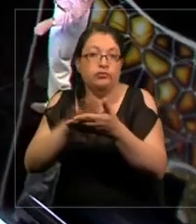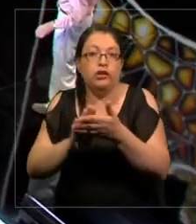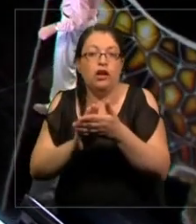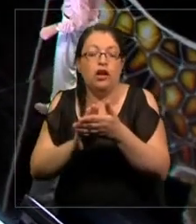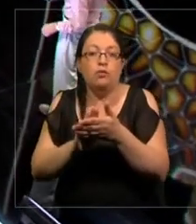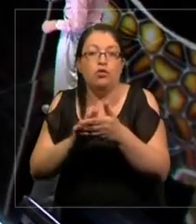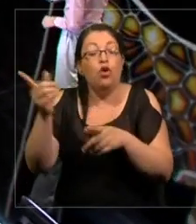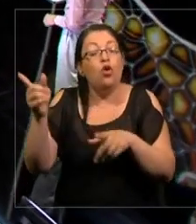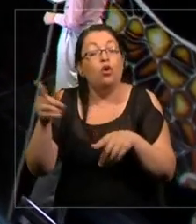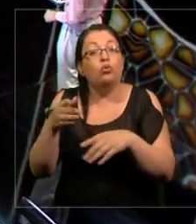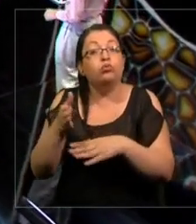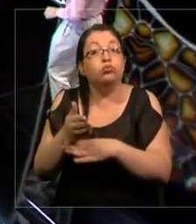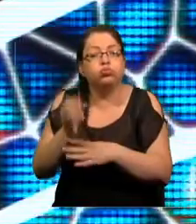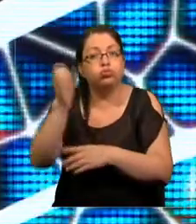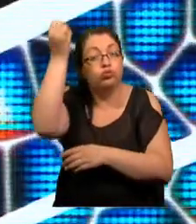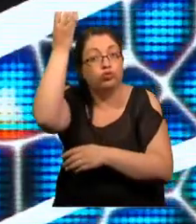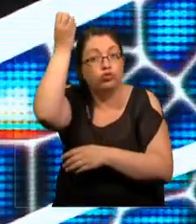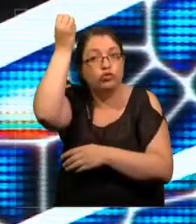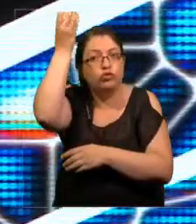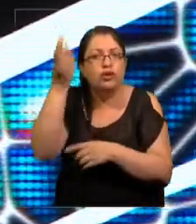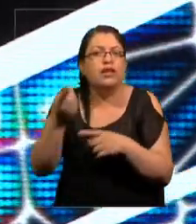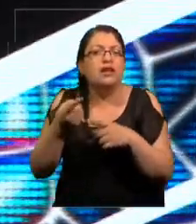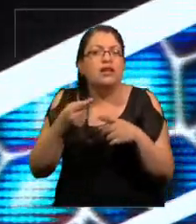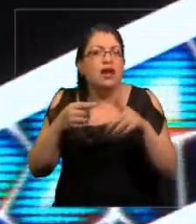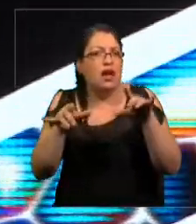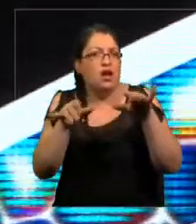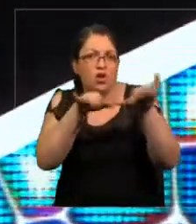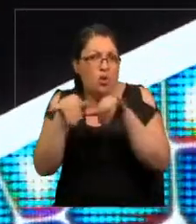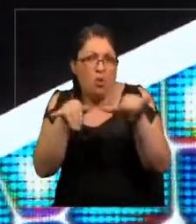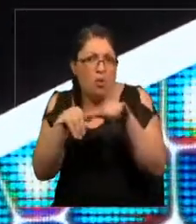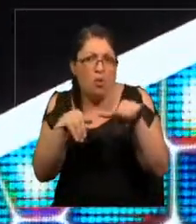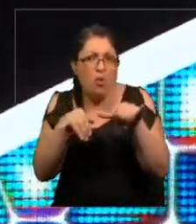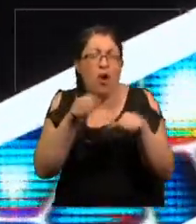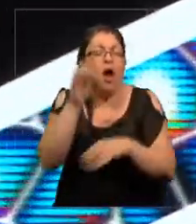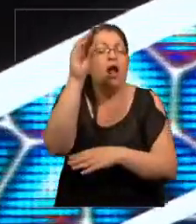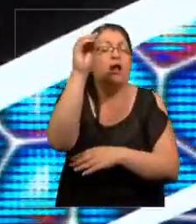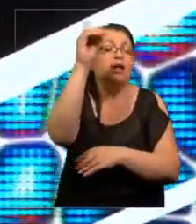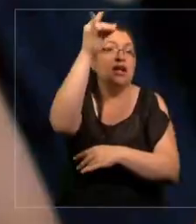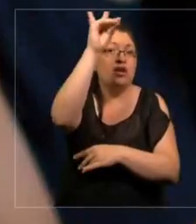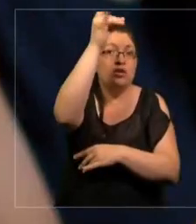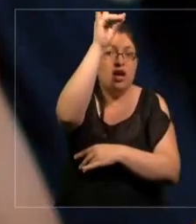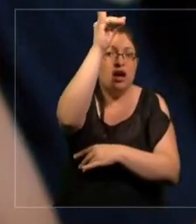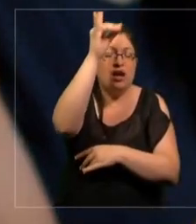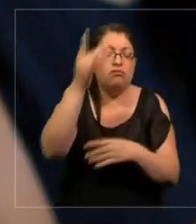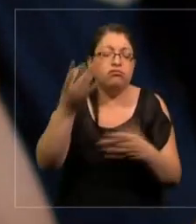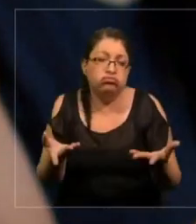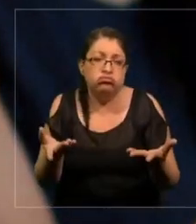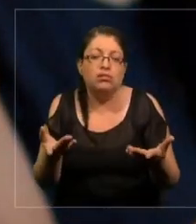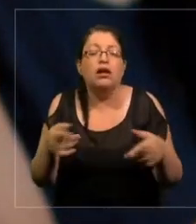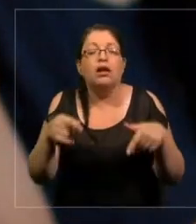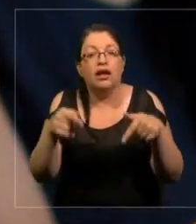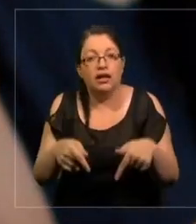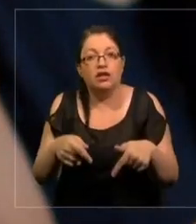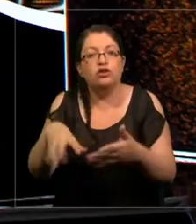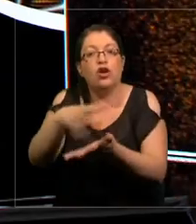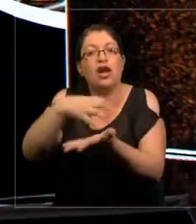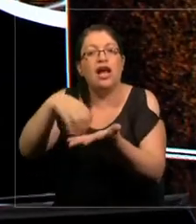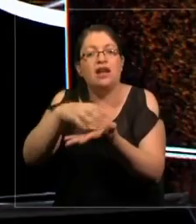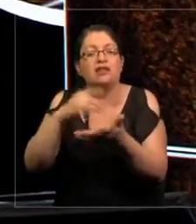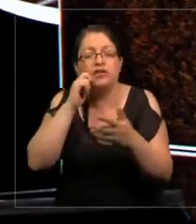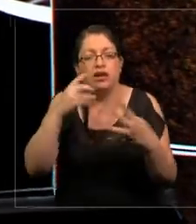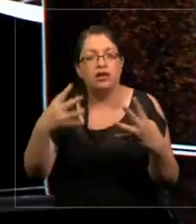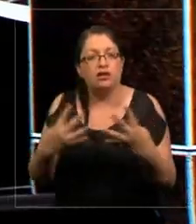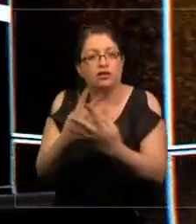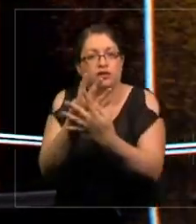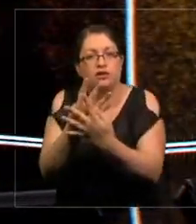es una versión escalada de una jirafa. Y así. Bueno, las ciudades son redes. Y